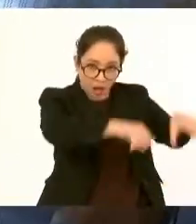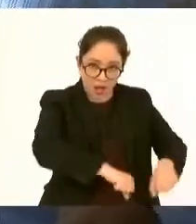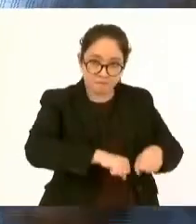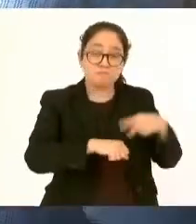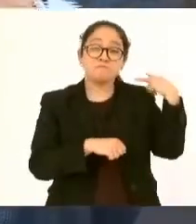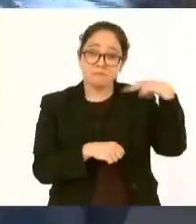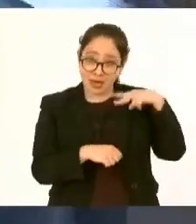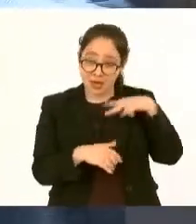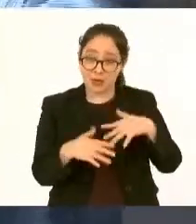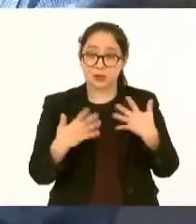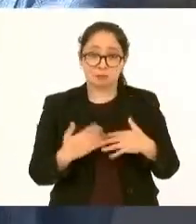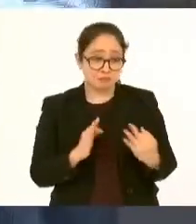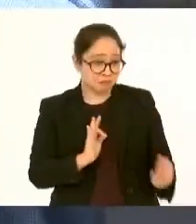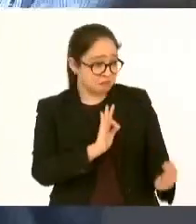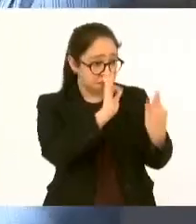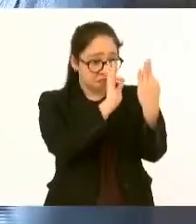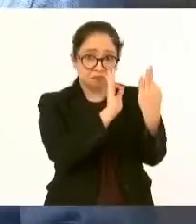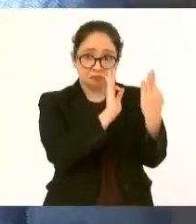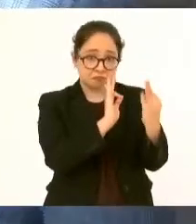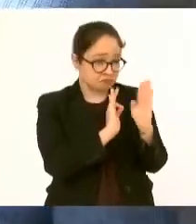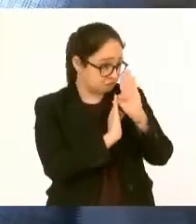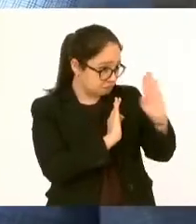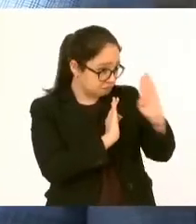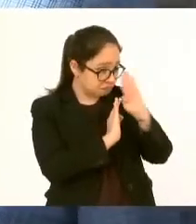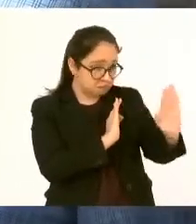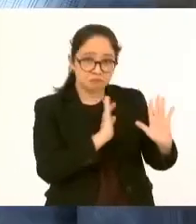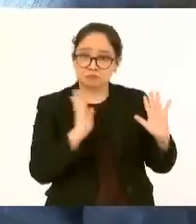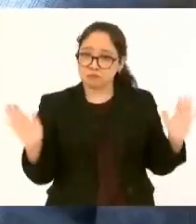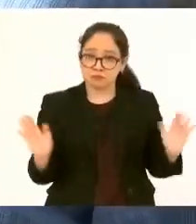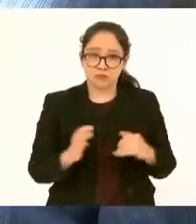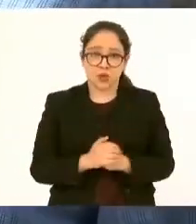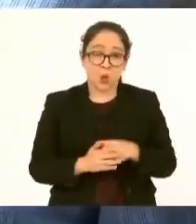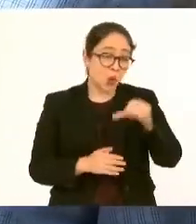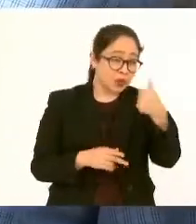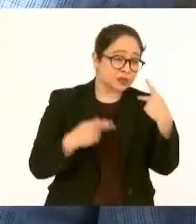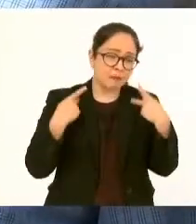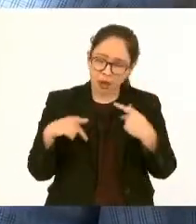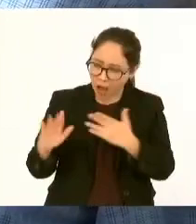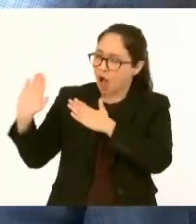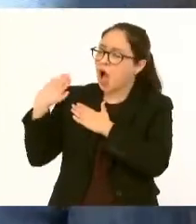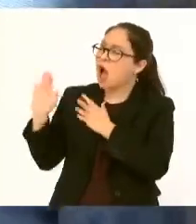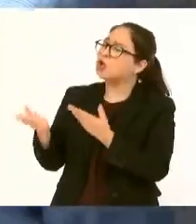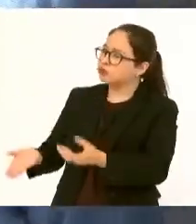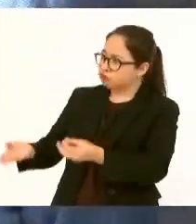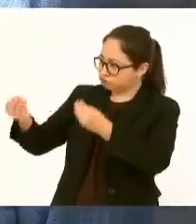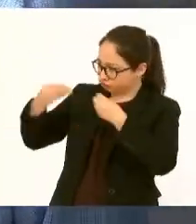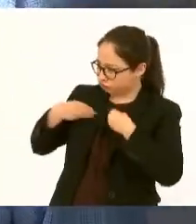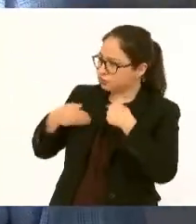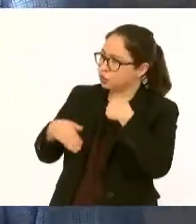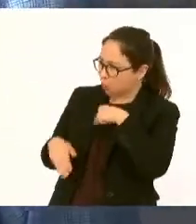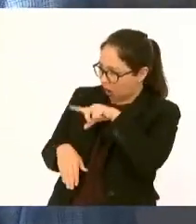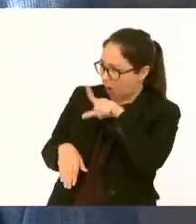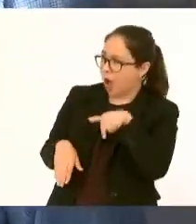manera directa es ya sin intermediarios nada de que soy de la organización